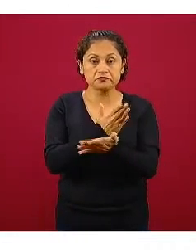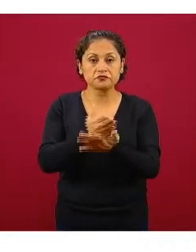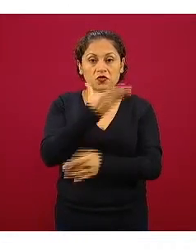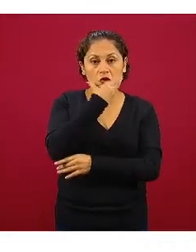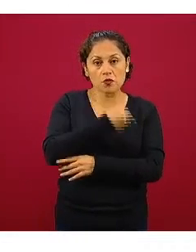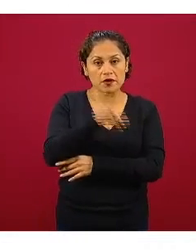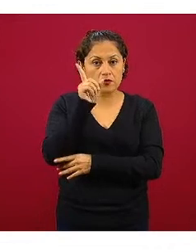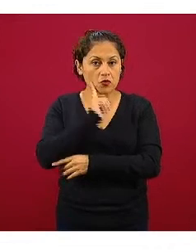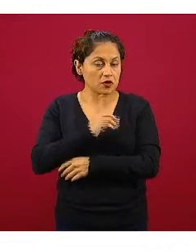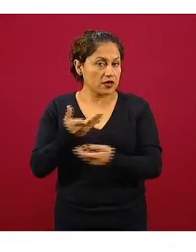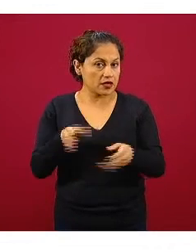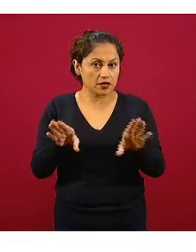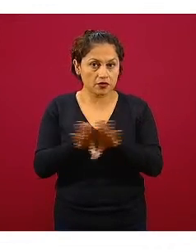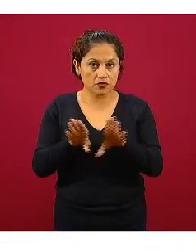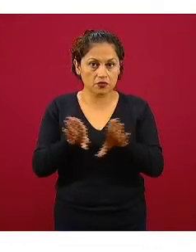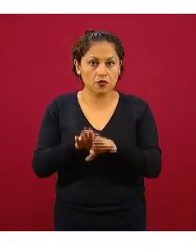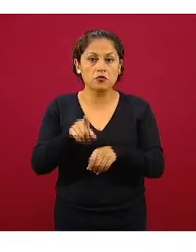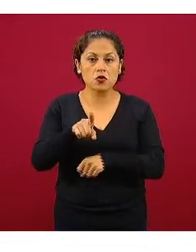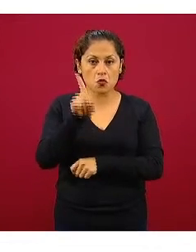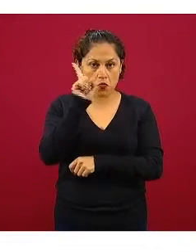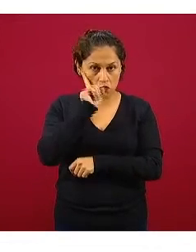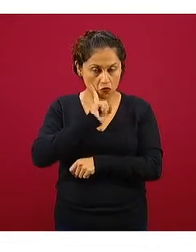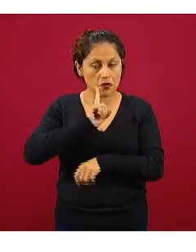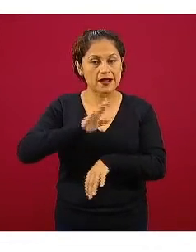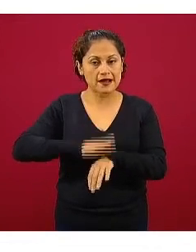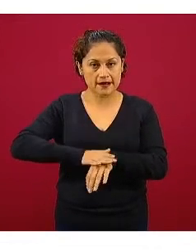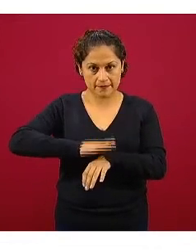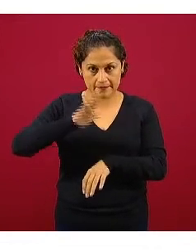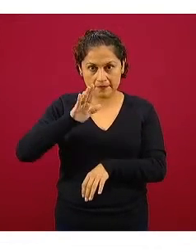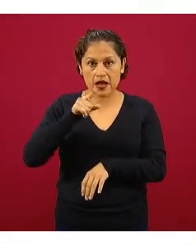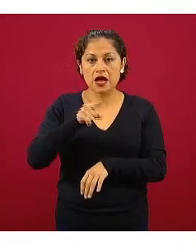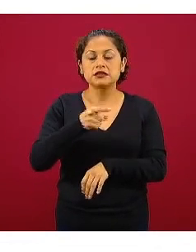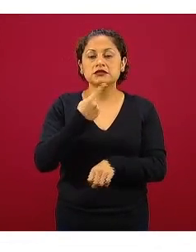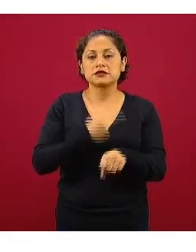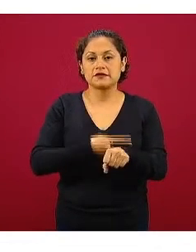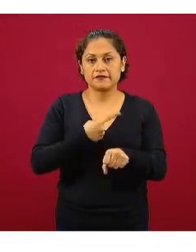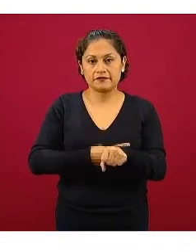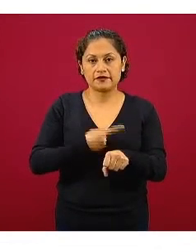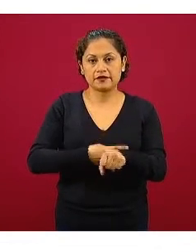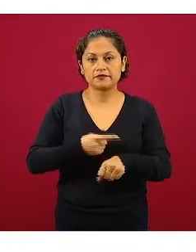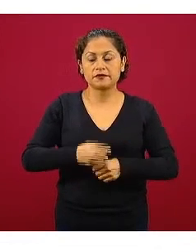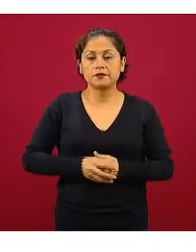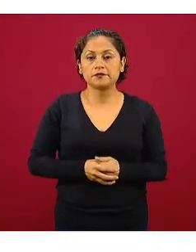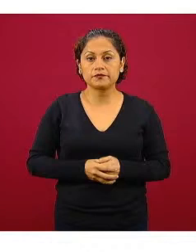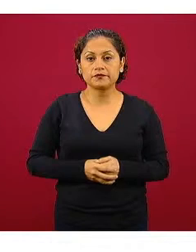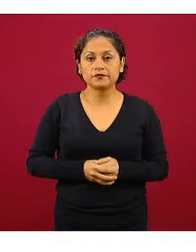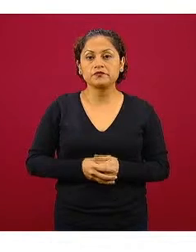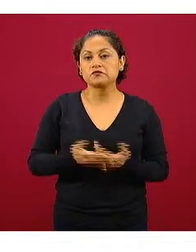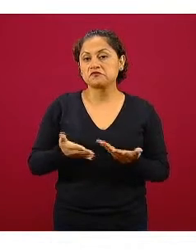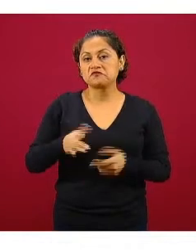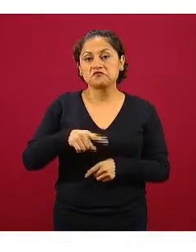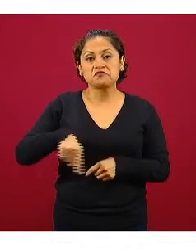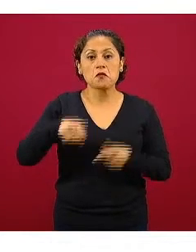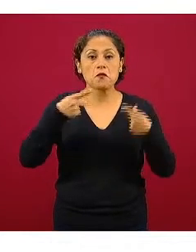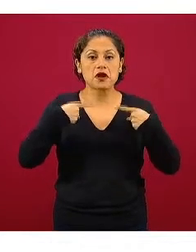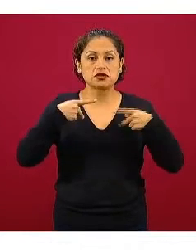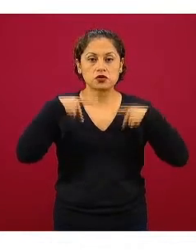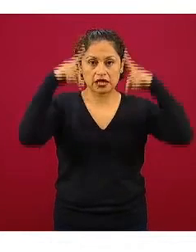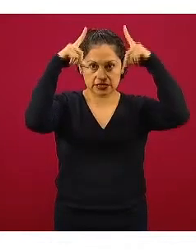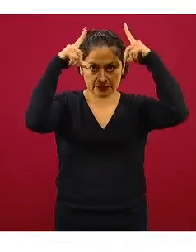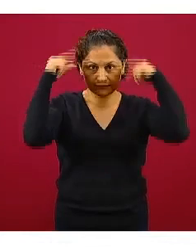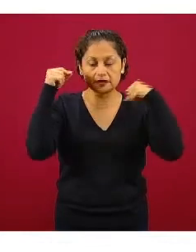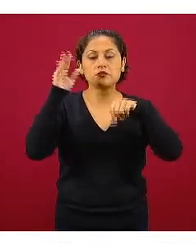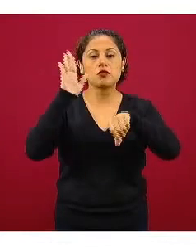caso tiene un predominio del sexo femenino y representa mayormente personal de enfermería pero también